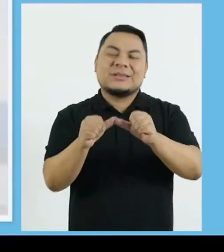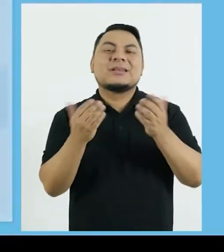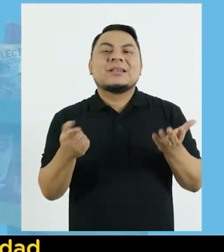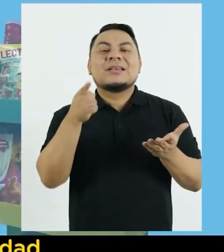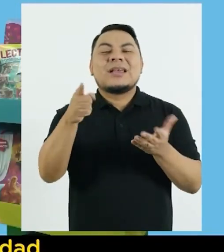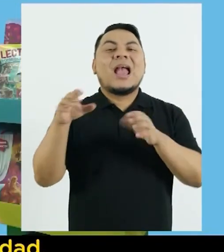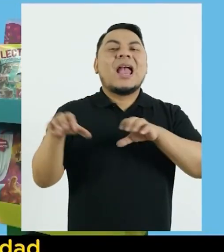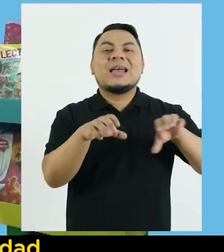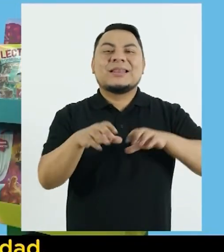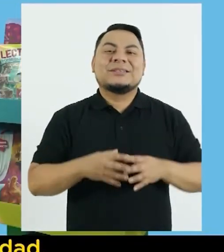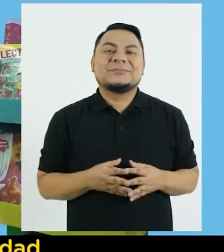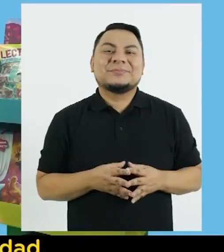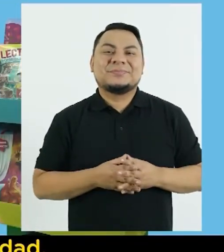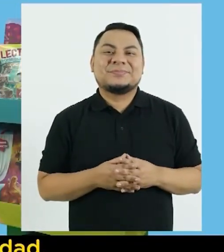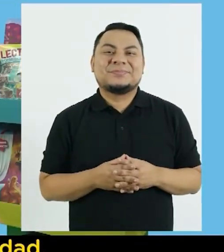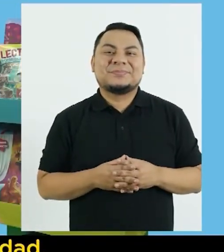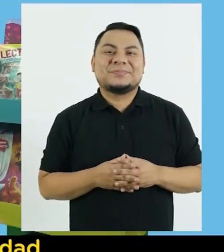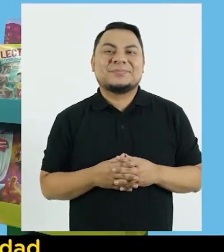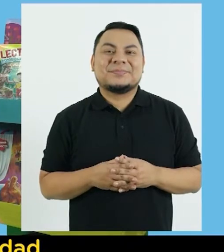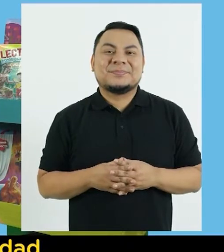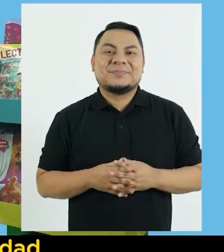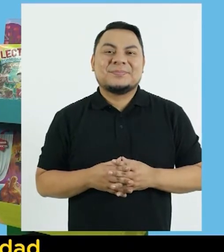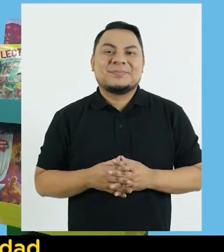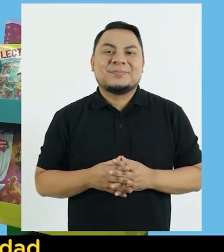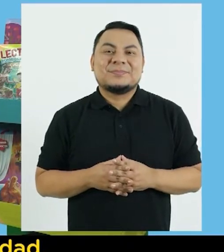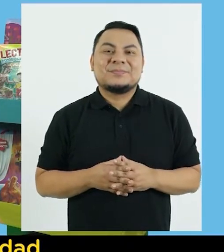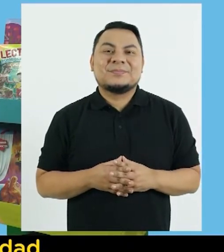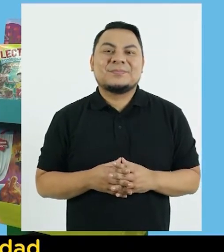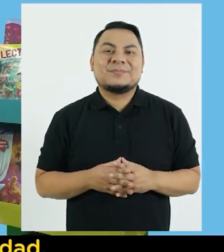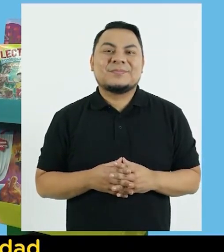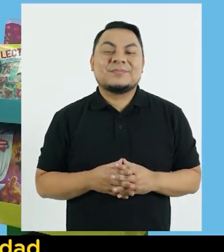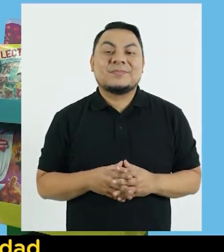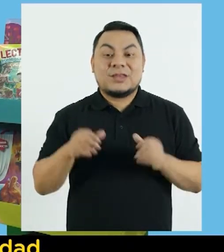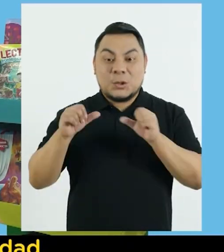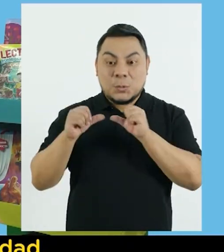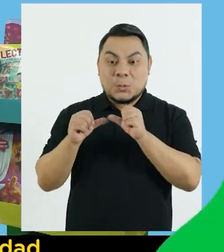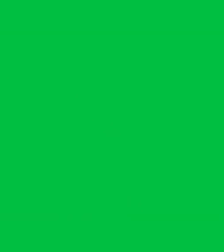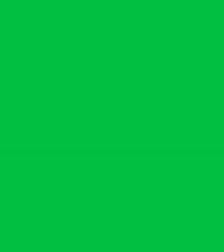Ahora sí Sigamos con nuestra actividad